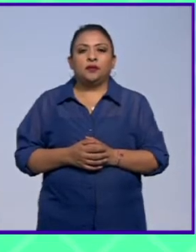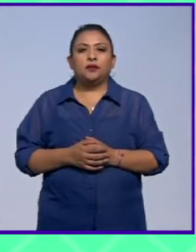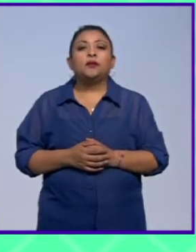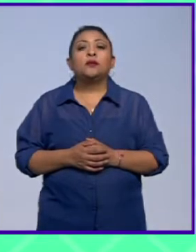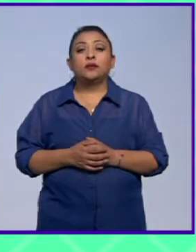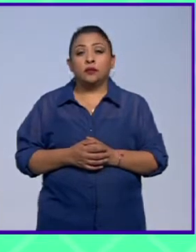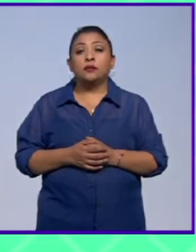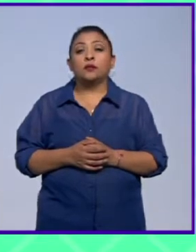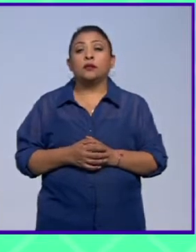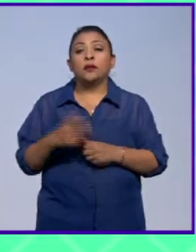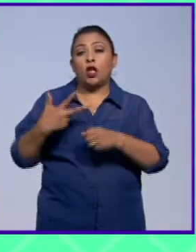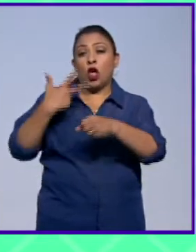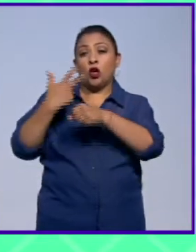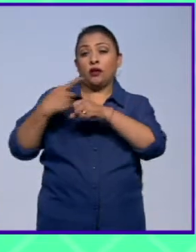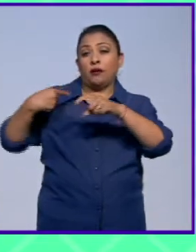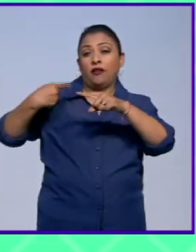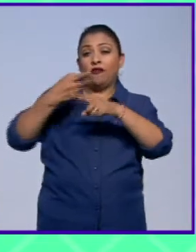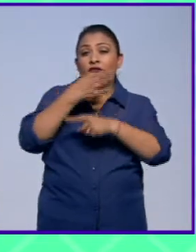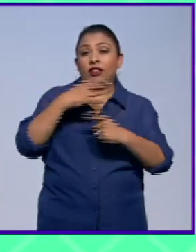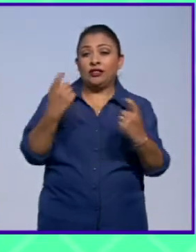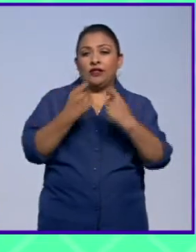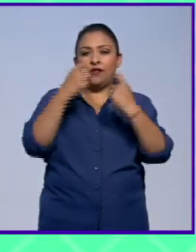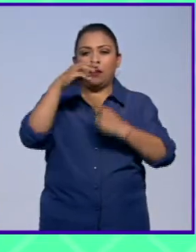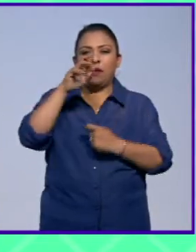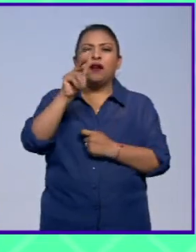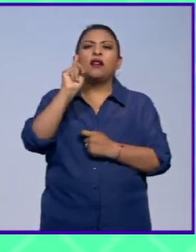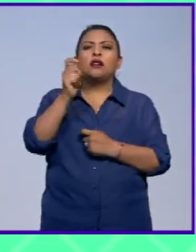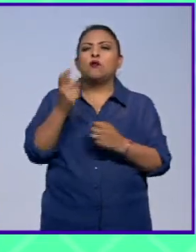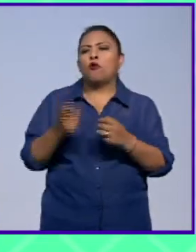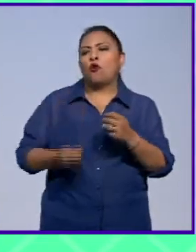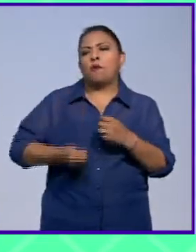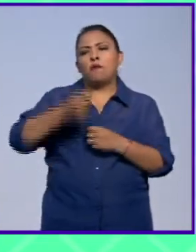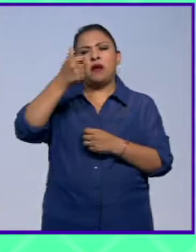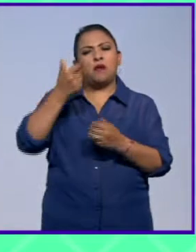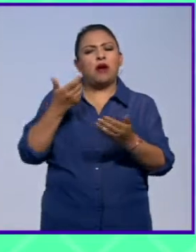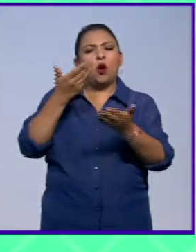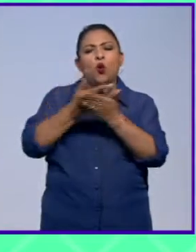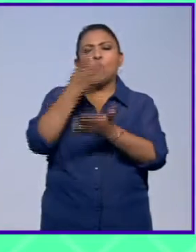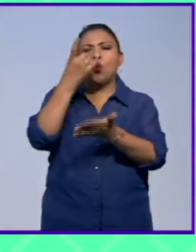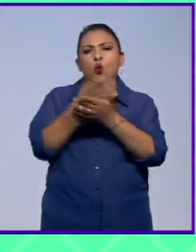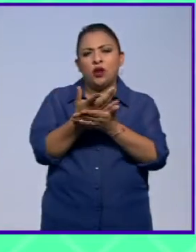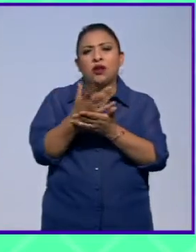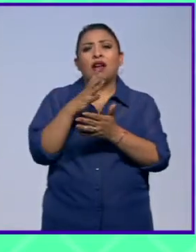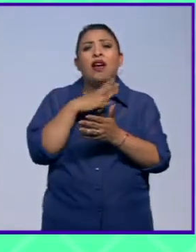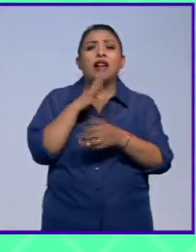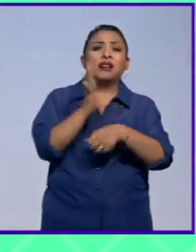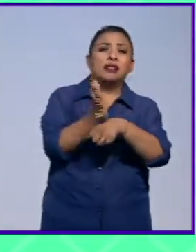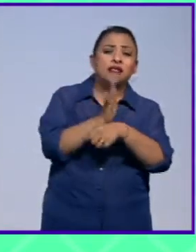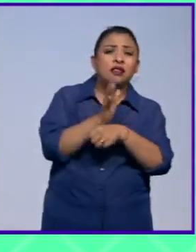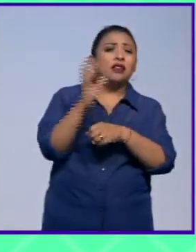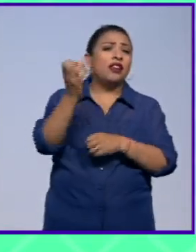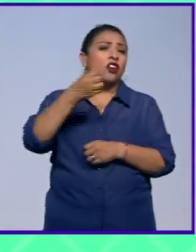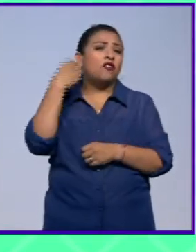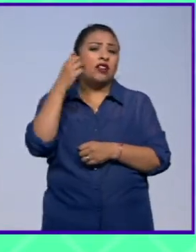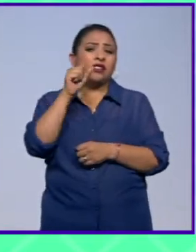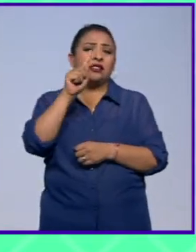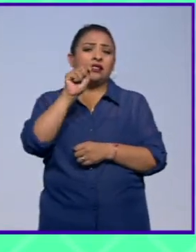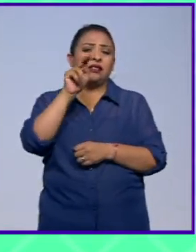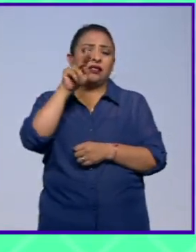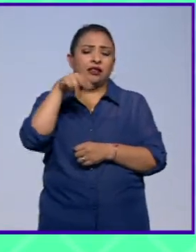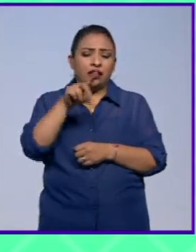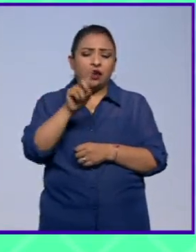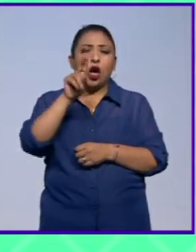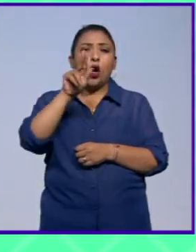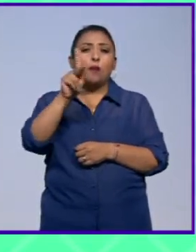En su octava edición, el Festival Marvin se consolida como una propuesta única, un encuentro ecléctico que reúne cine, conferencias, stand-up y música.